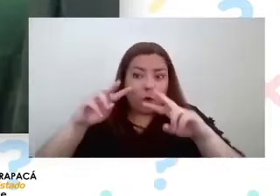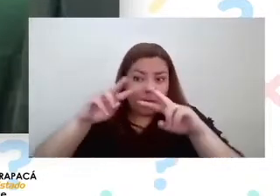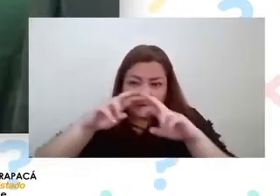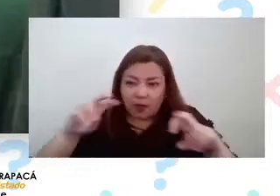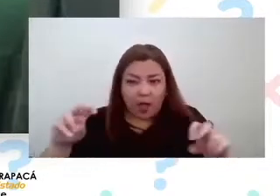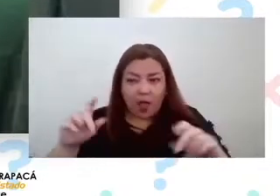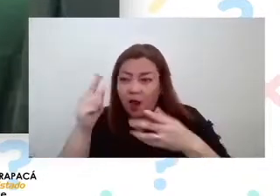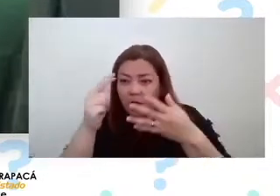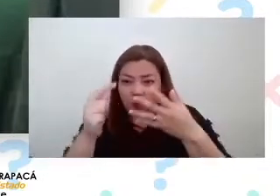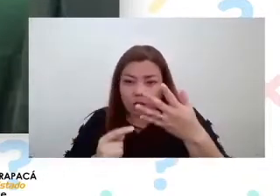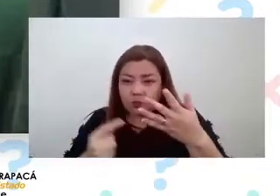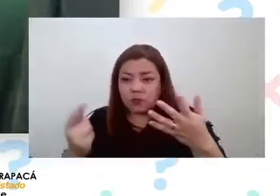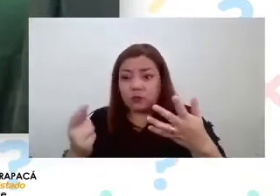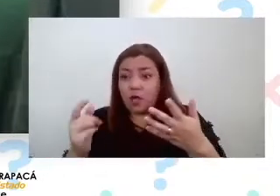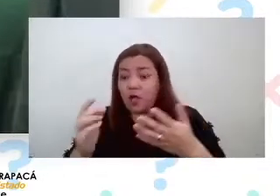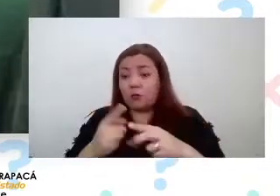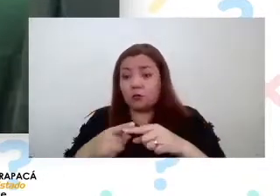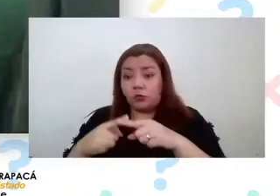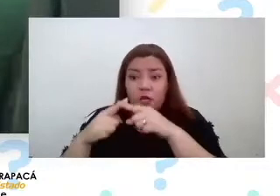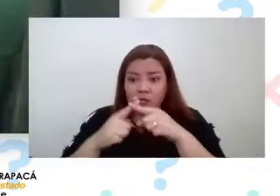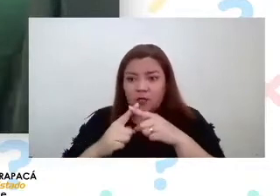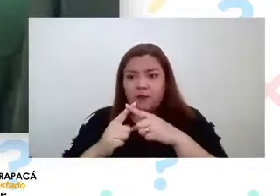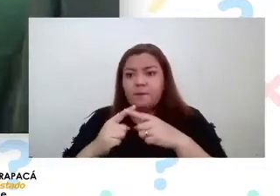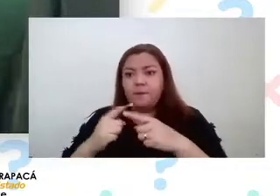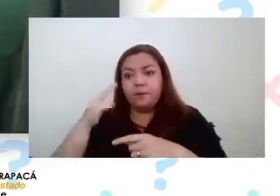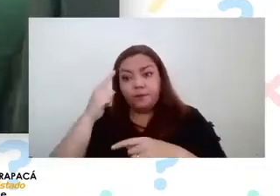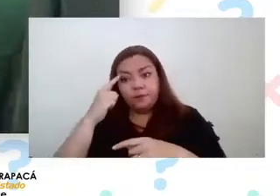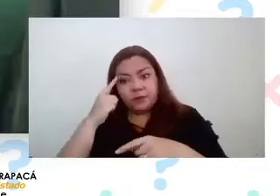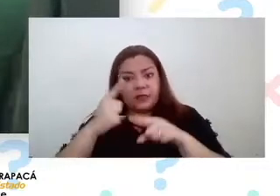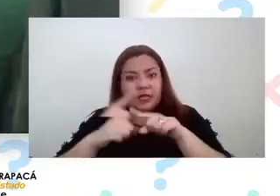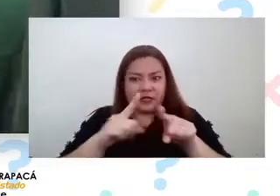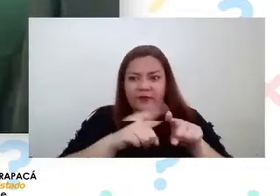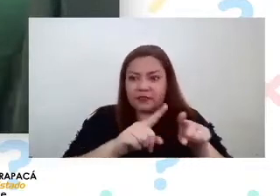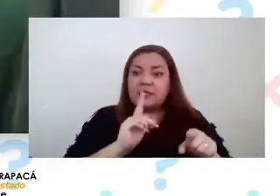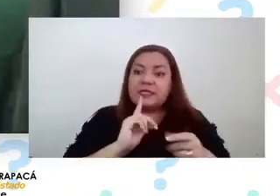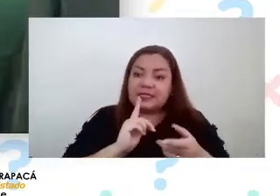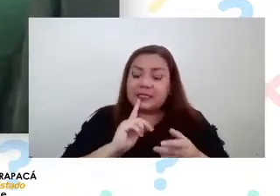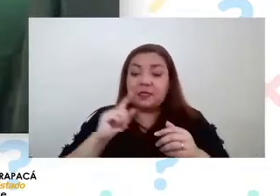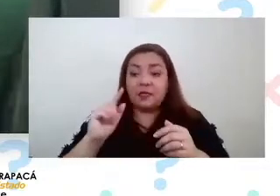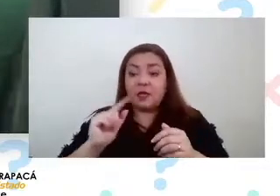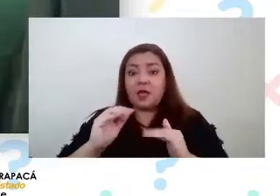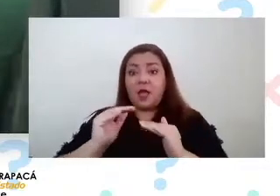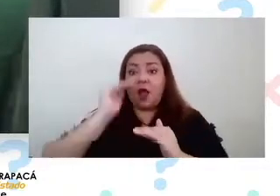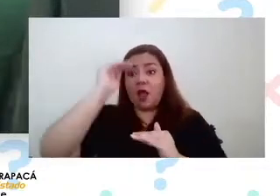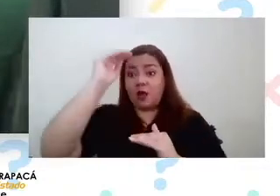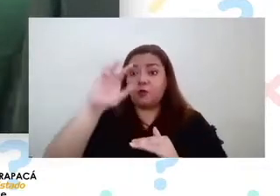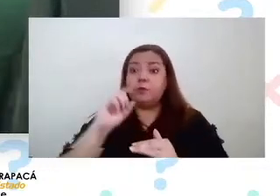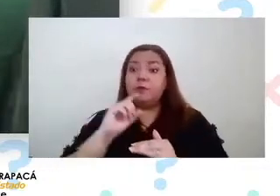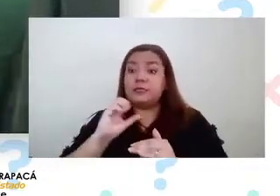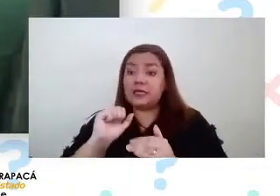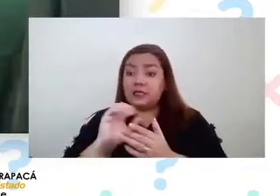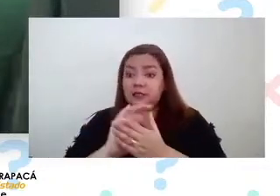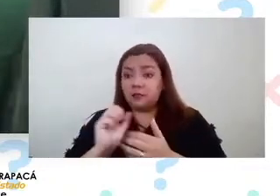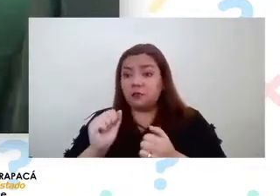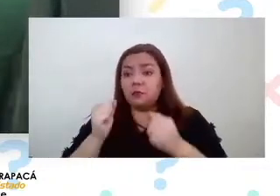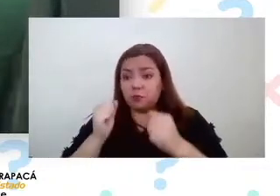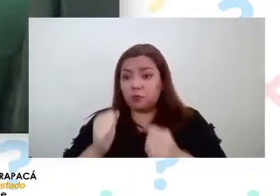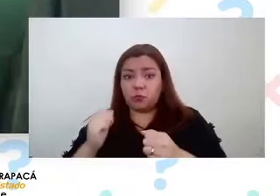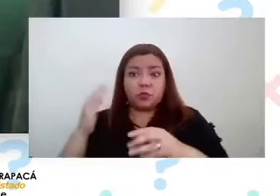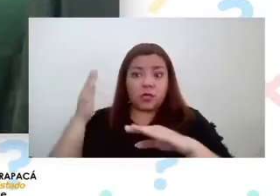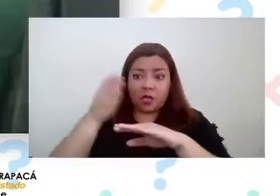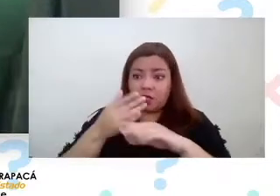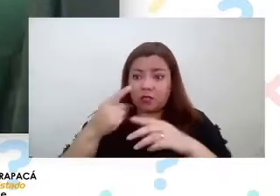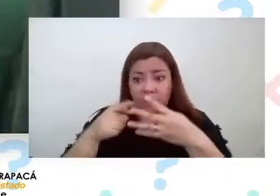asociada viendo la diversidad que podría que tiene Alto Patache podría llegar por distintos motivos a